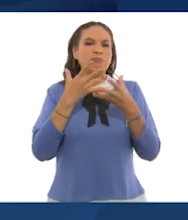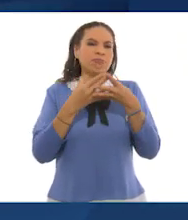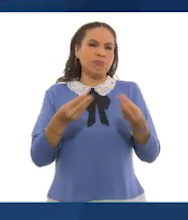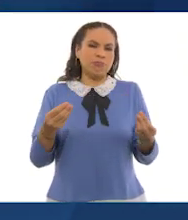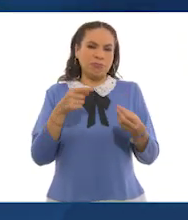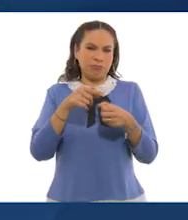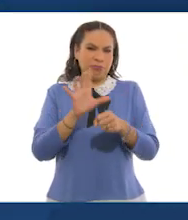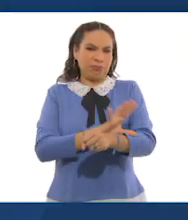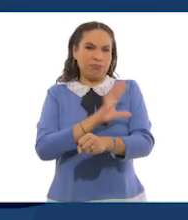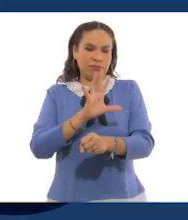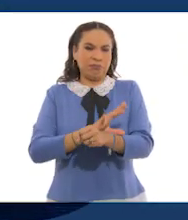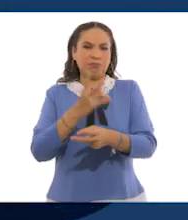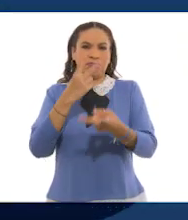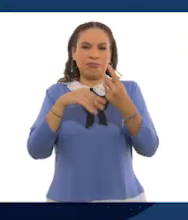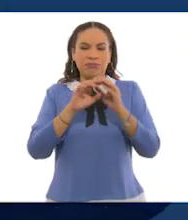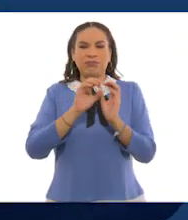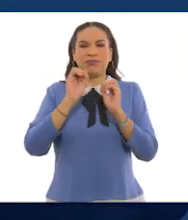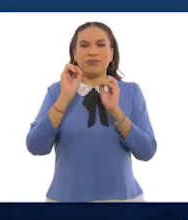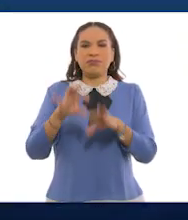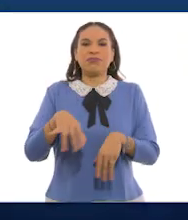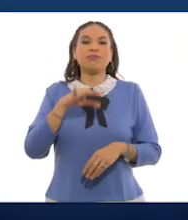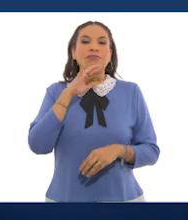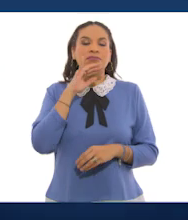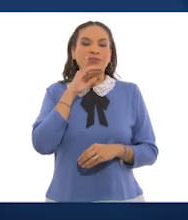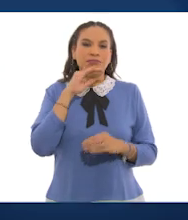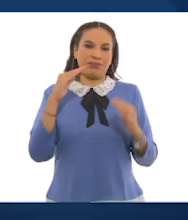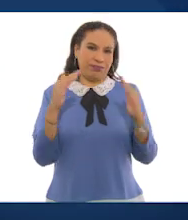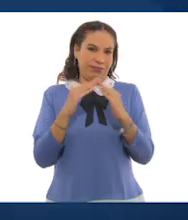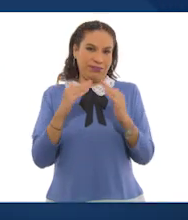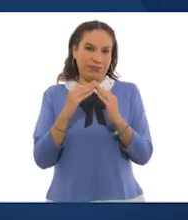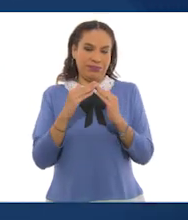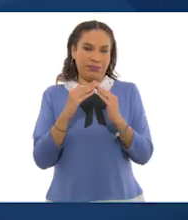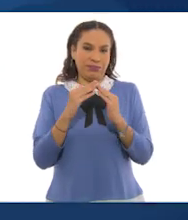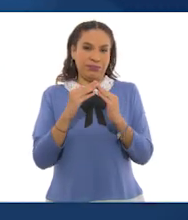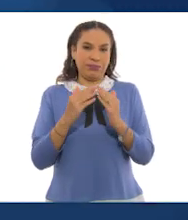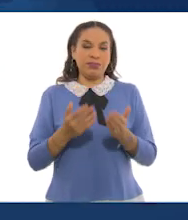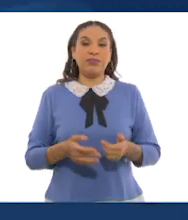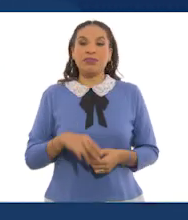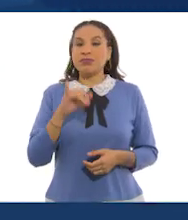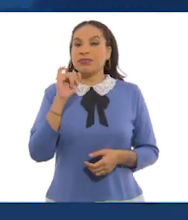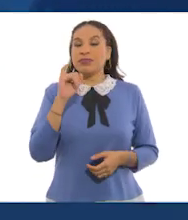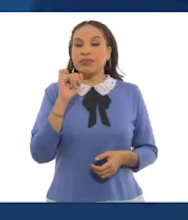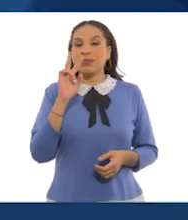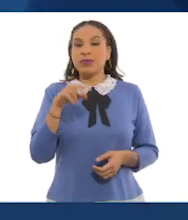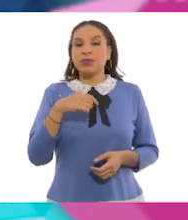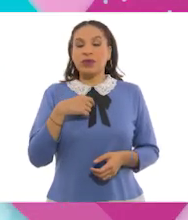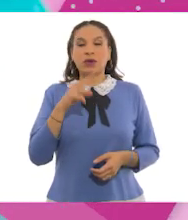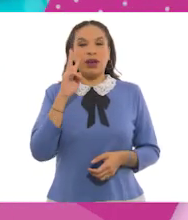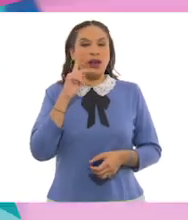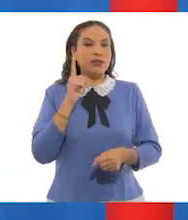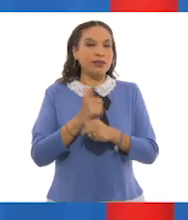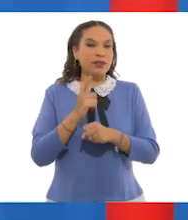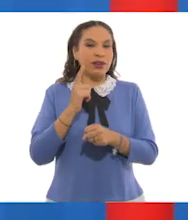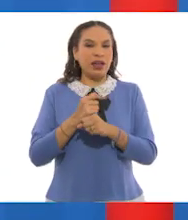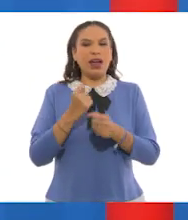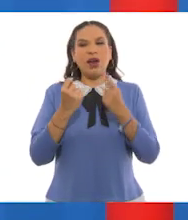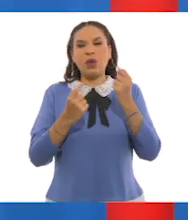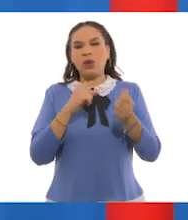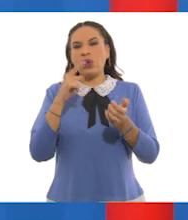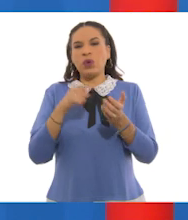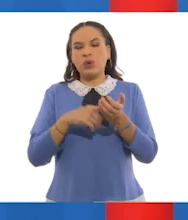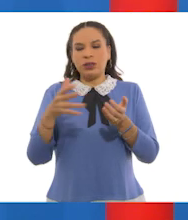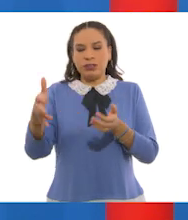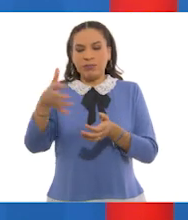las pilas y baterías generalmente son tiradas en la basura doméstica. Sí, yo he notado que en algunos lugares se